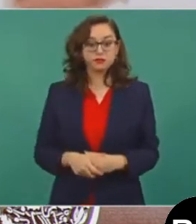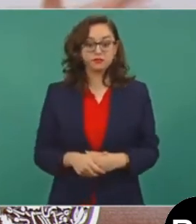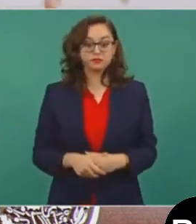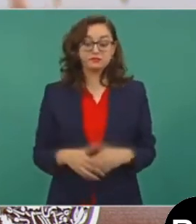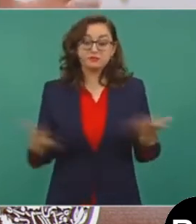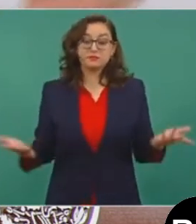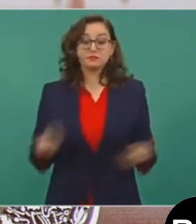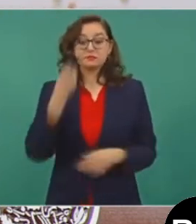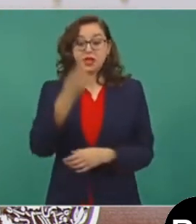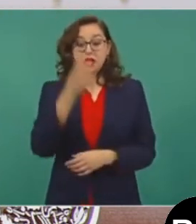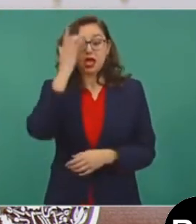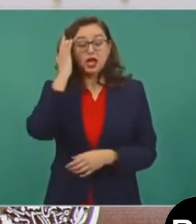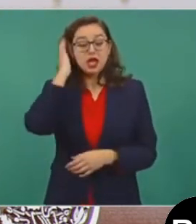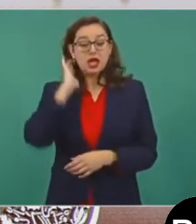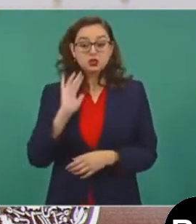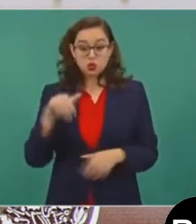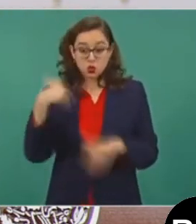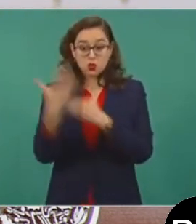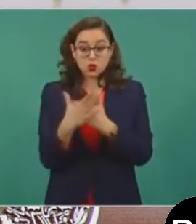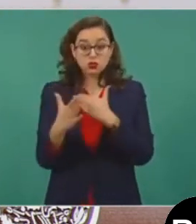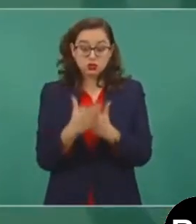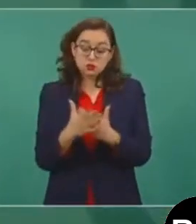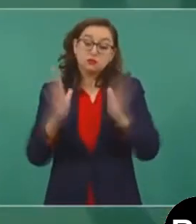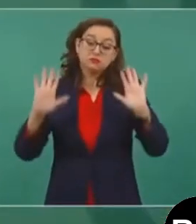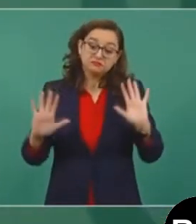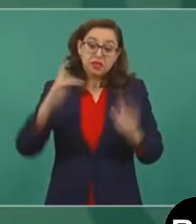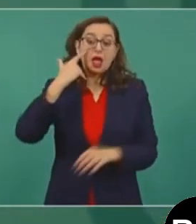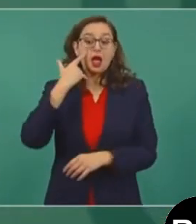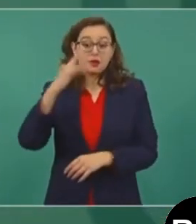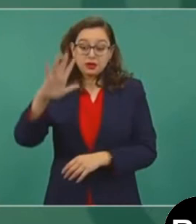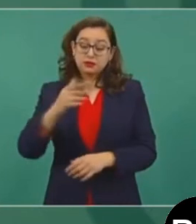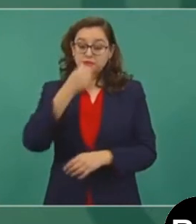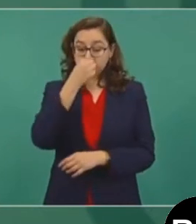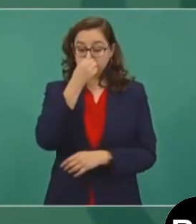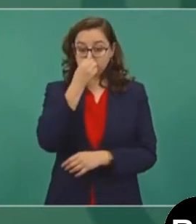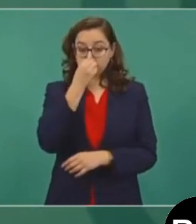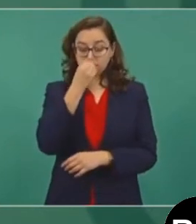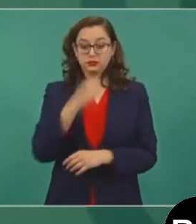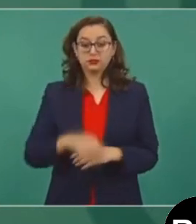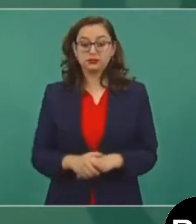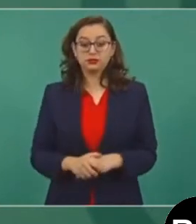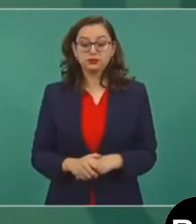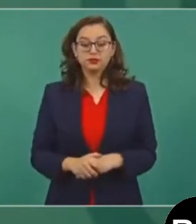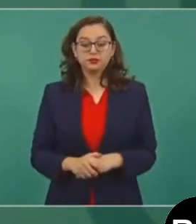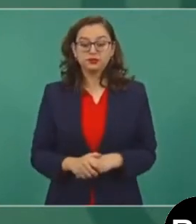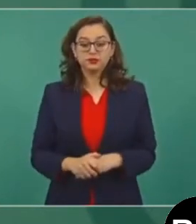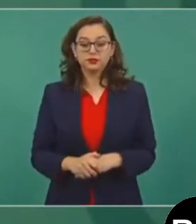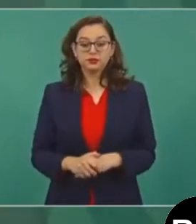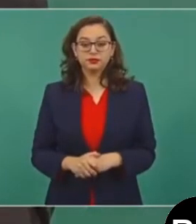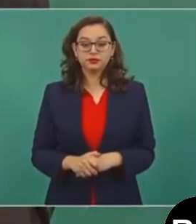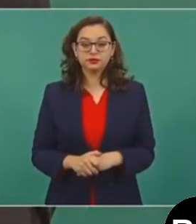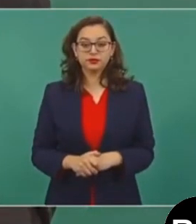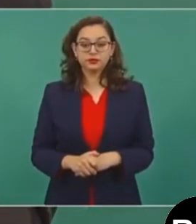Eso es lo que va a estar en cuestión. Yo no soy partidario. O sea,